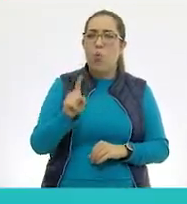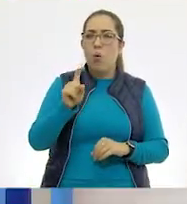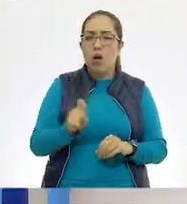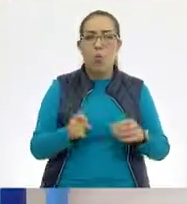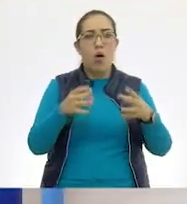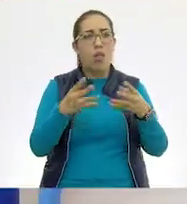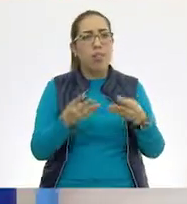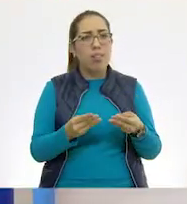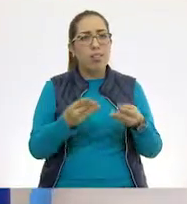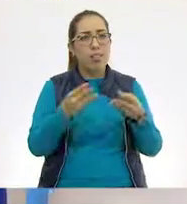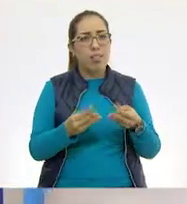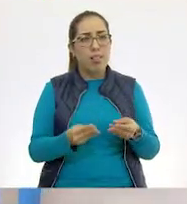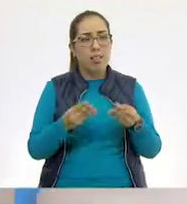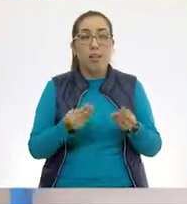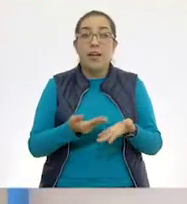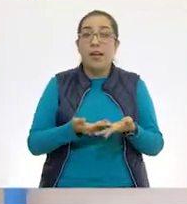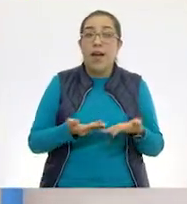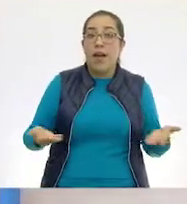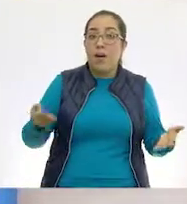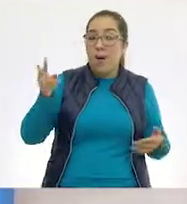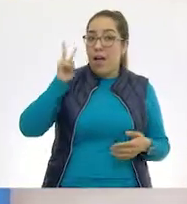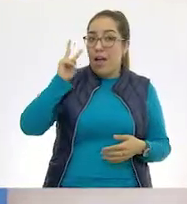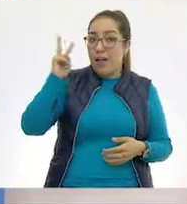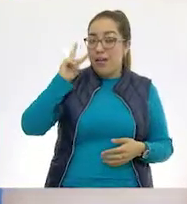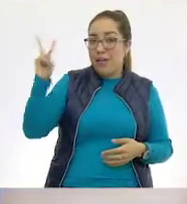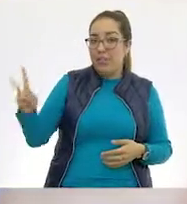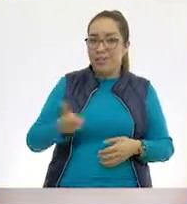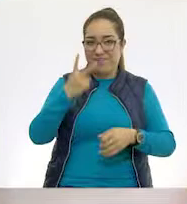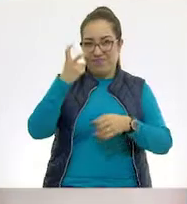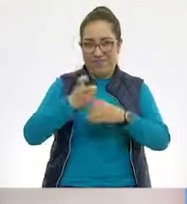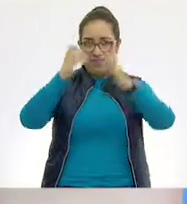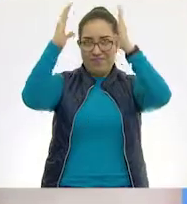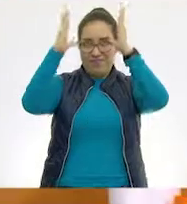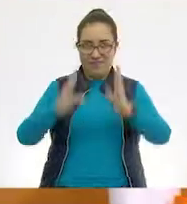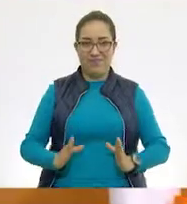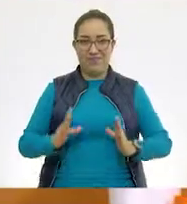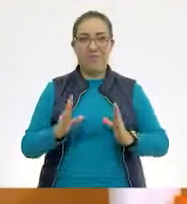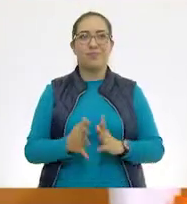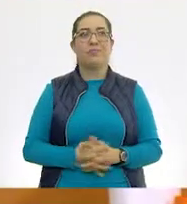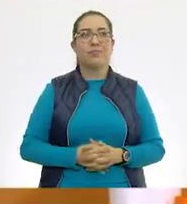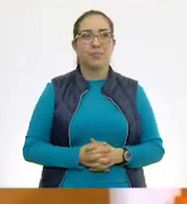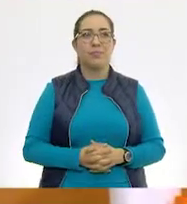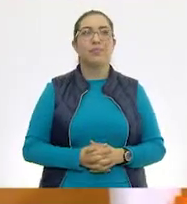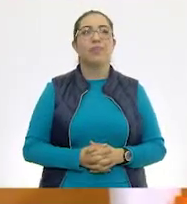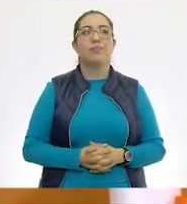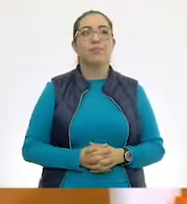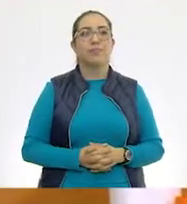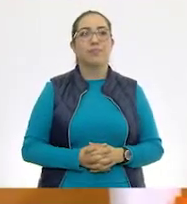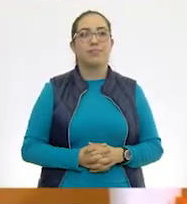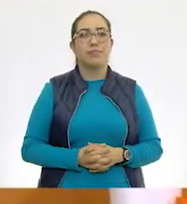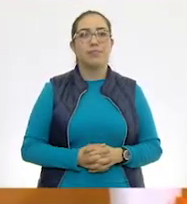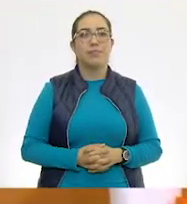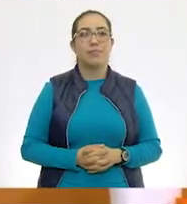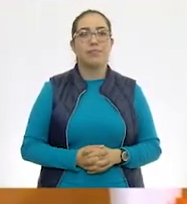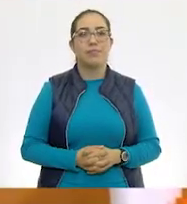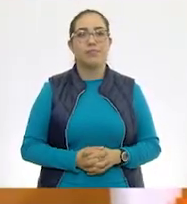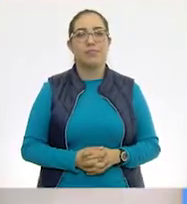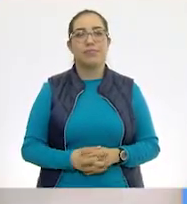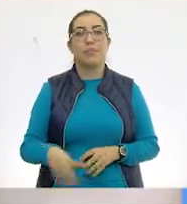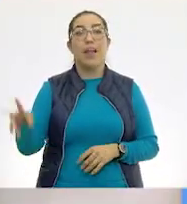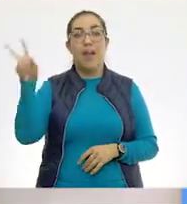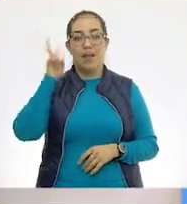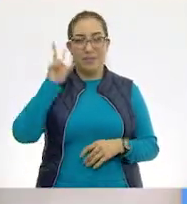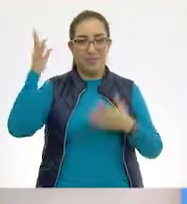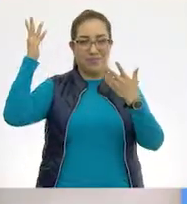Entonces, vamos ahora con nuestra segunda columna. Segunda columna. Uno, dos. Aquí estoy. Muy bien. Listo. Vamos a